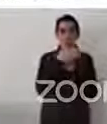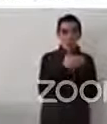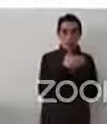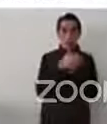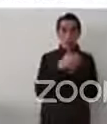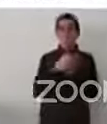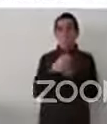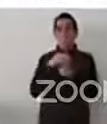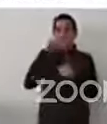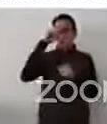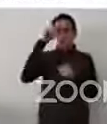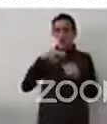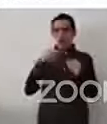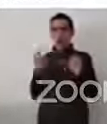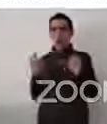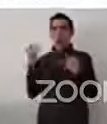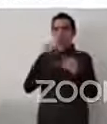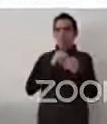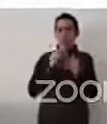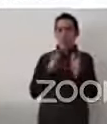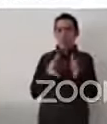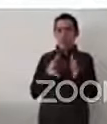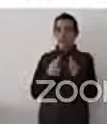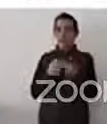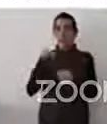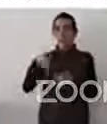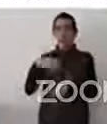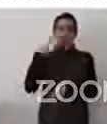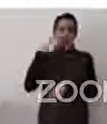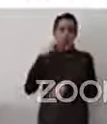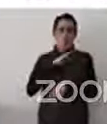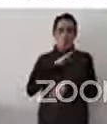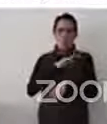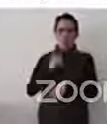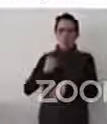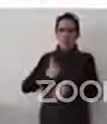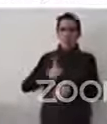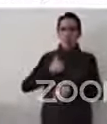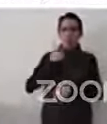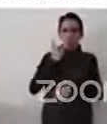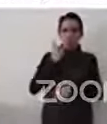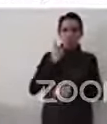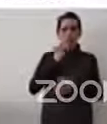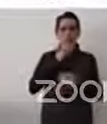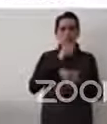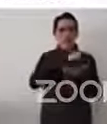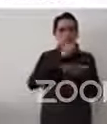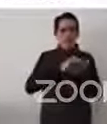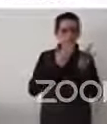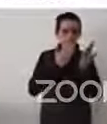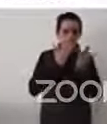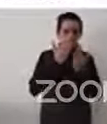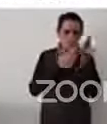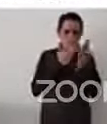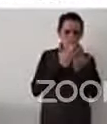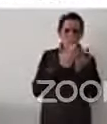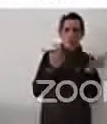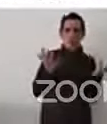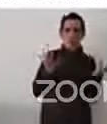de referencia para hacer sus políticas públicas. Personas migrantes,